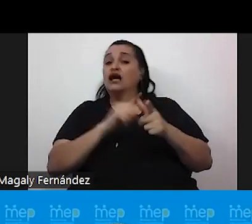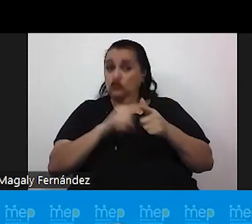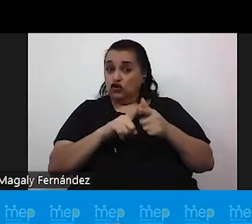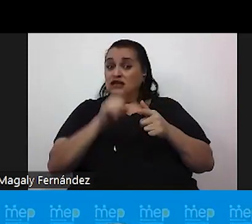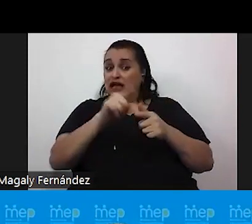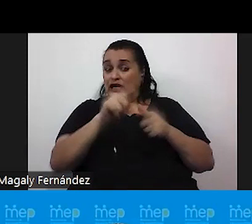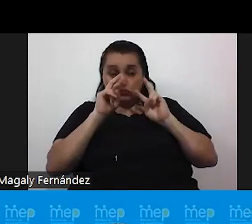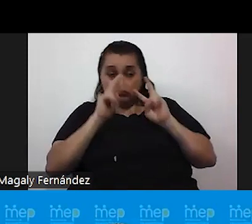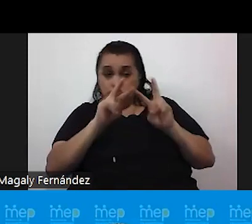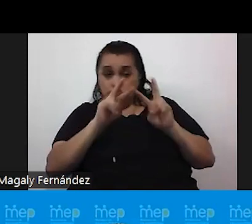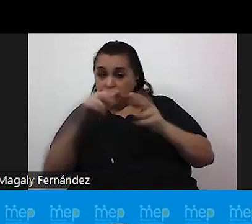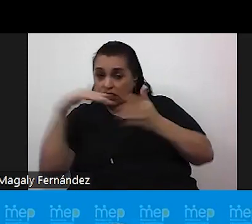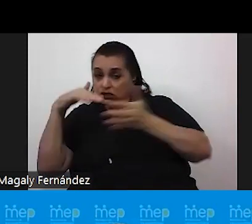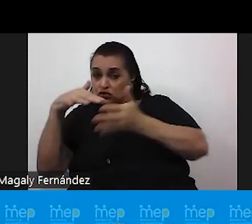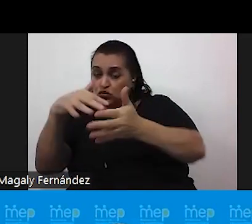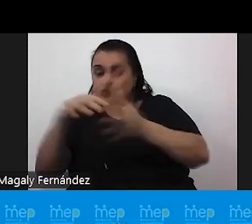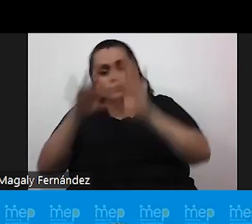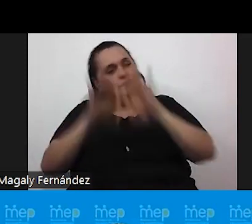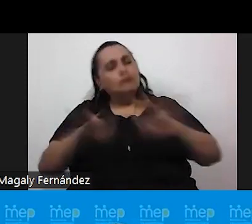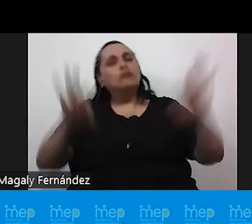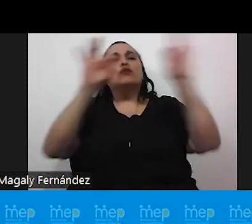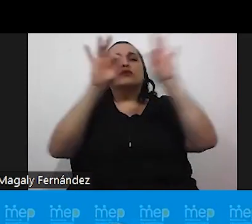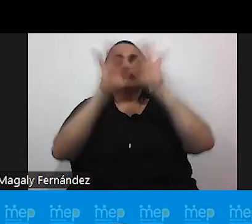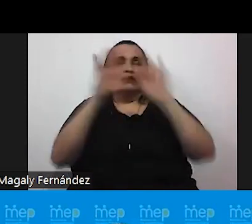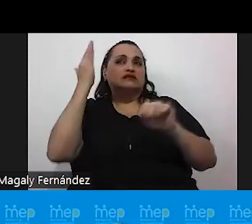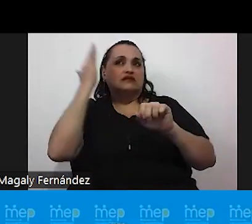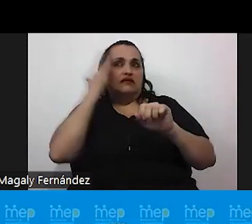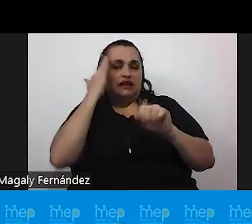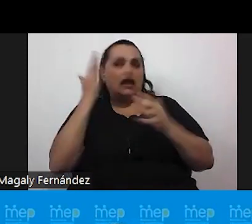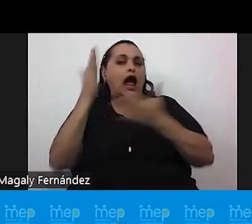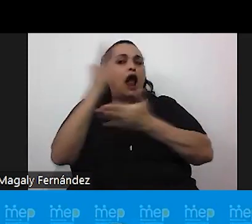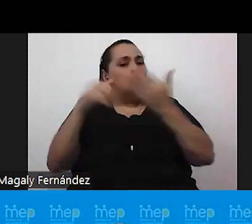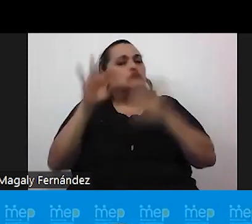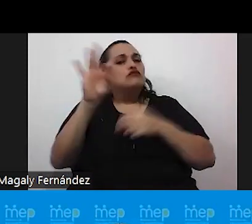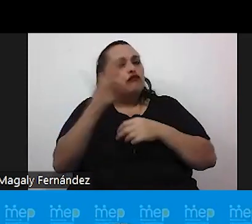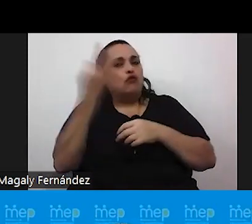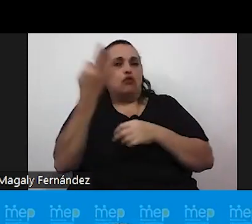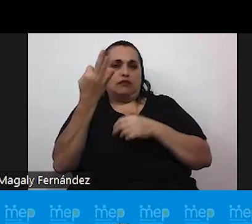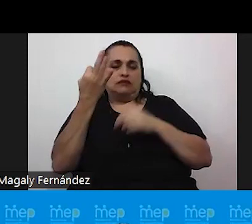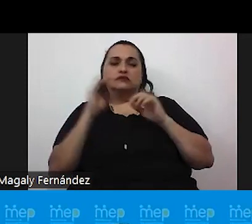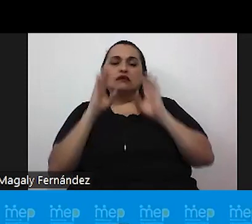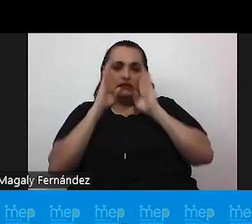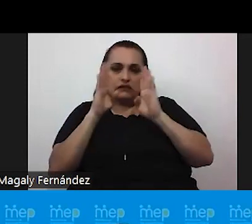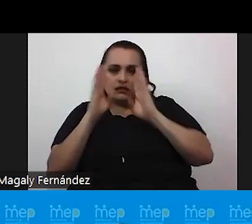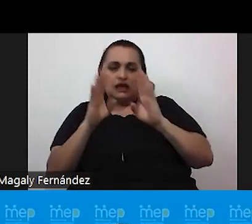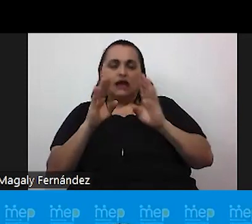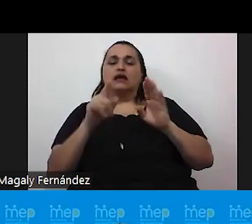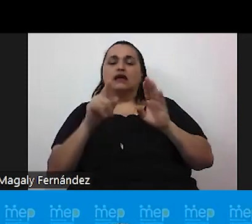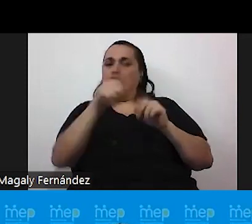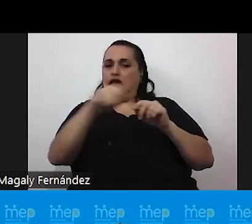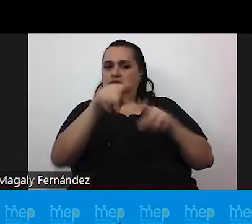antecedentes es importante conocer algunas pautas para poder atender de mejor forma a esta población